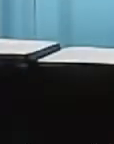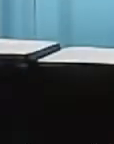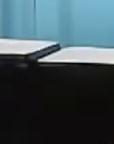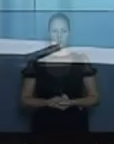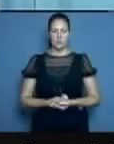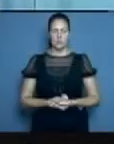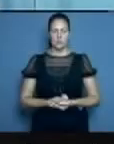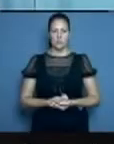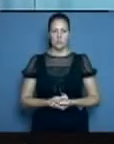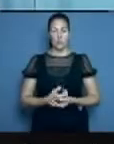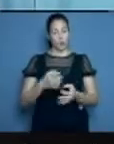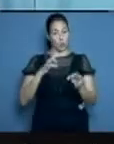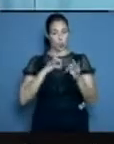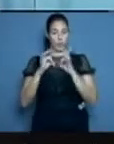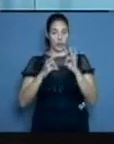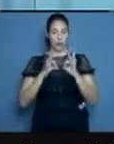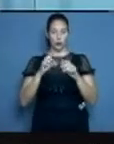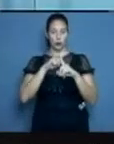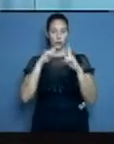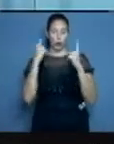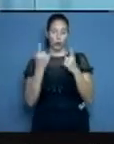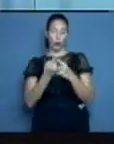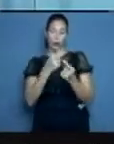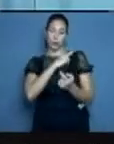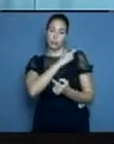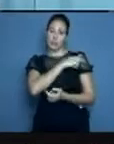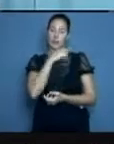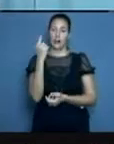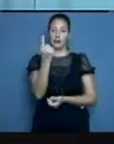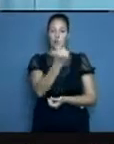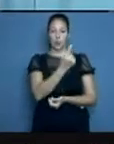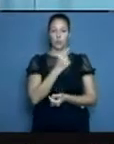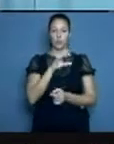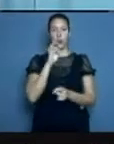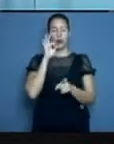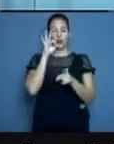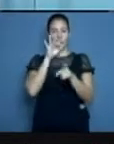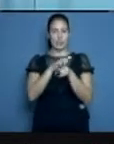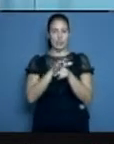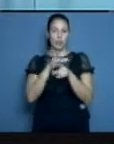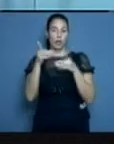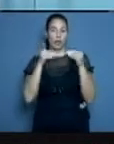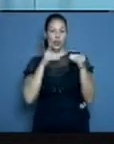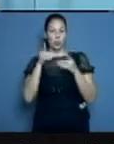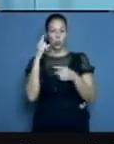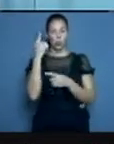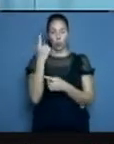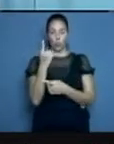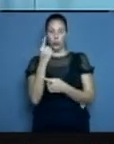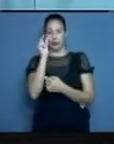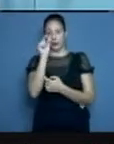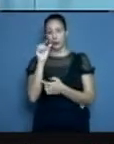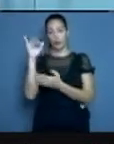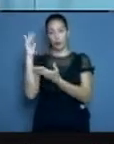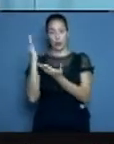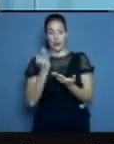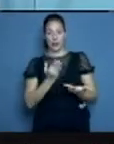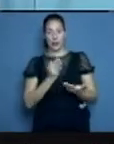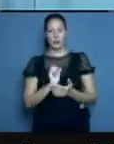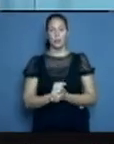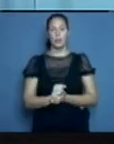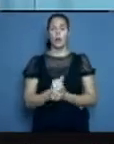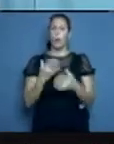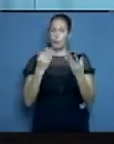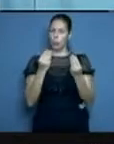Nos cuidamos todos y vamos ya a iniciar el diálogo con uno de nuestros invitados. Muchas personas nos han escrito a través de las redes